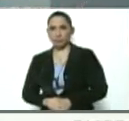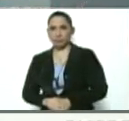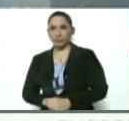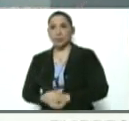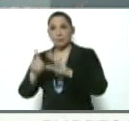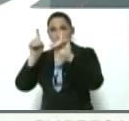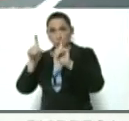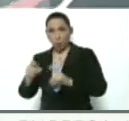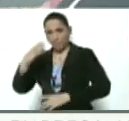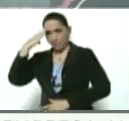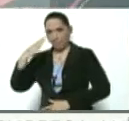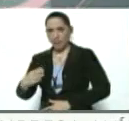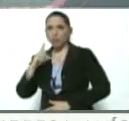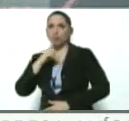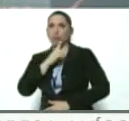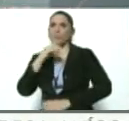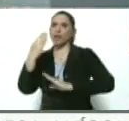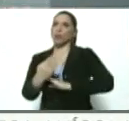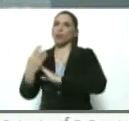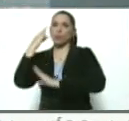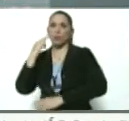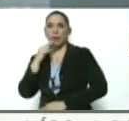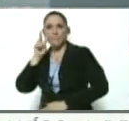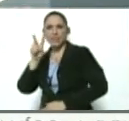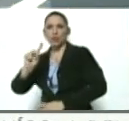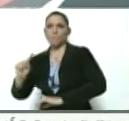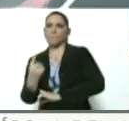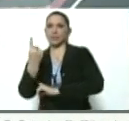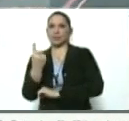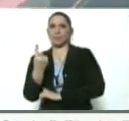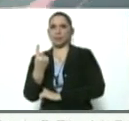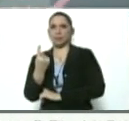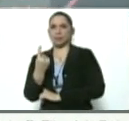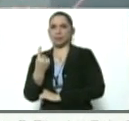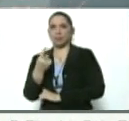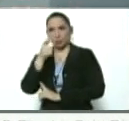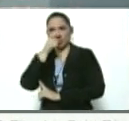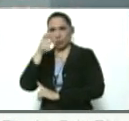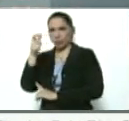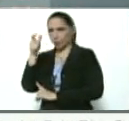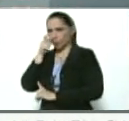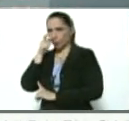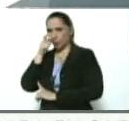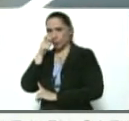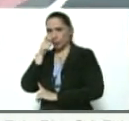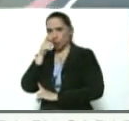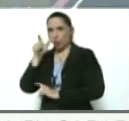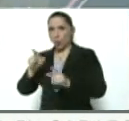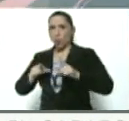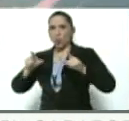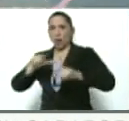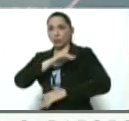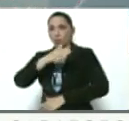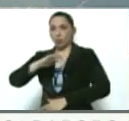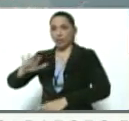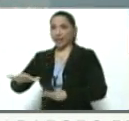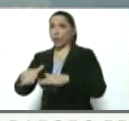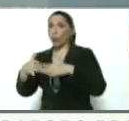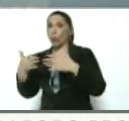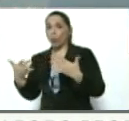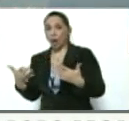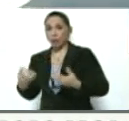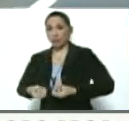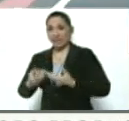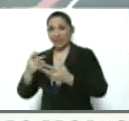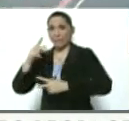militares denominadas escudos bolivarianos que tenían la visión principal de la vigilancia en la zona costera. Cuando se da